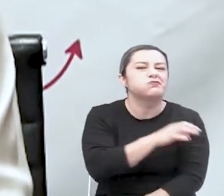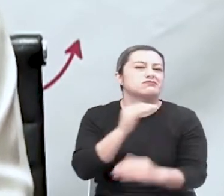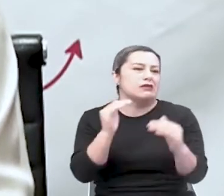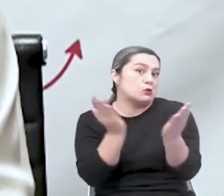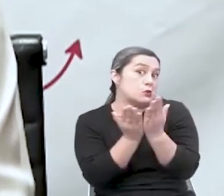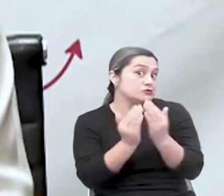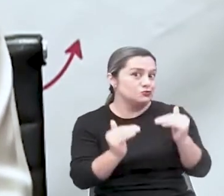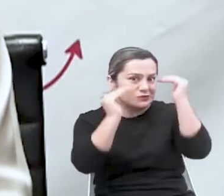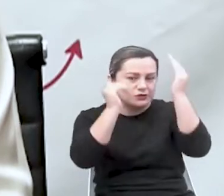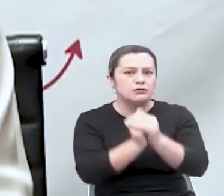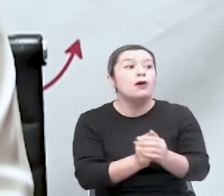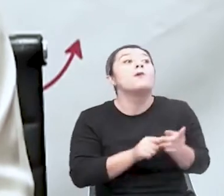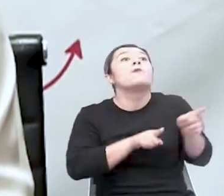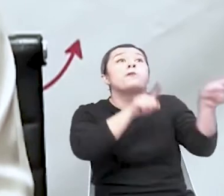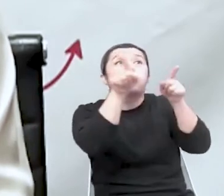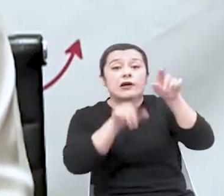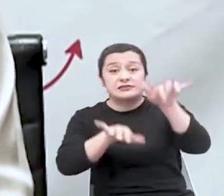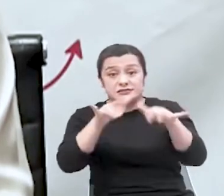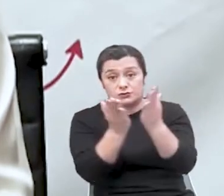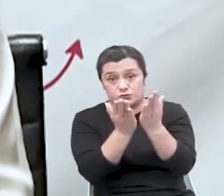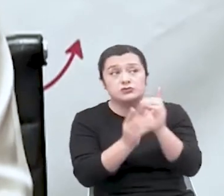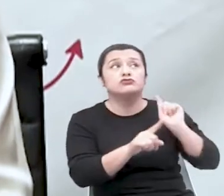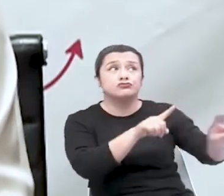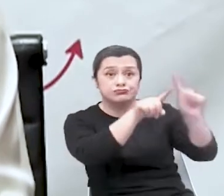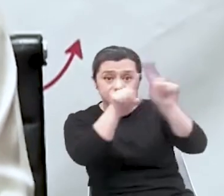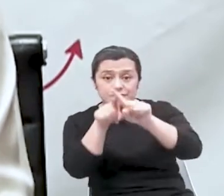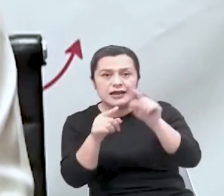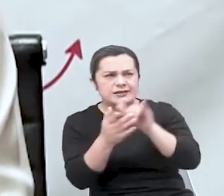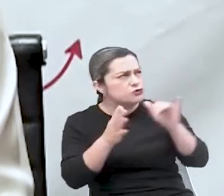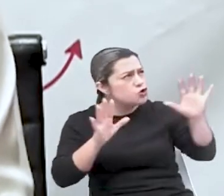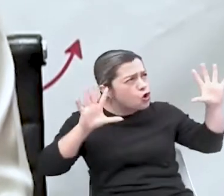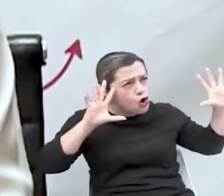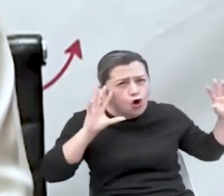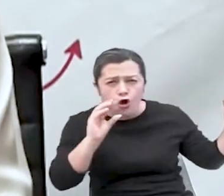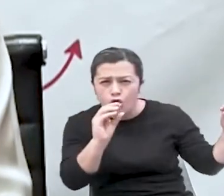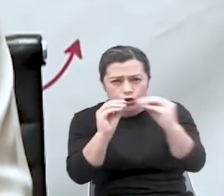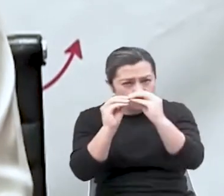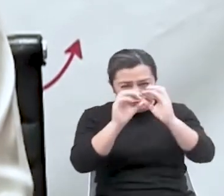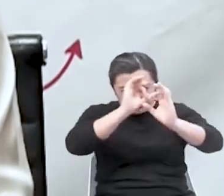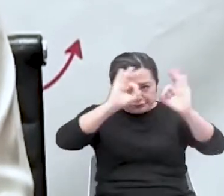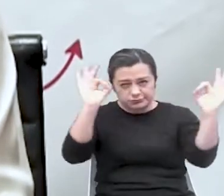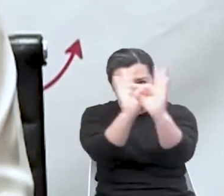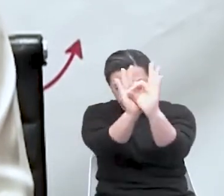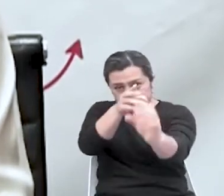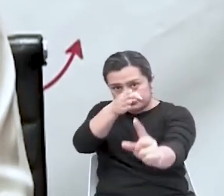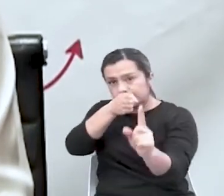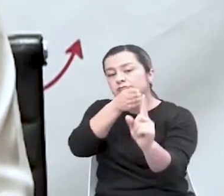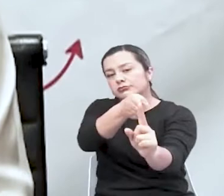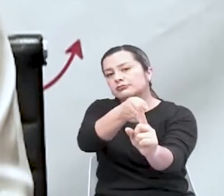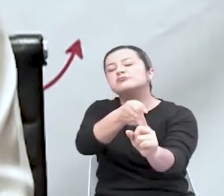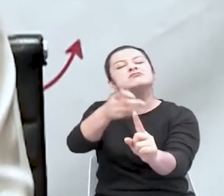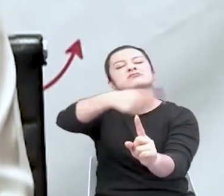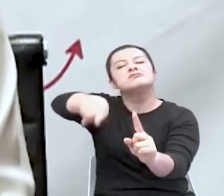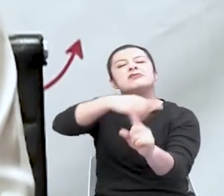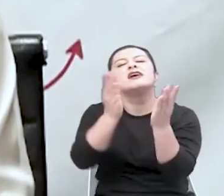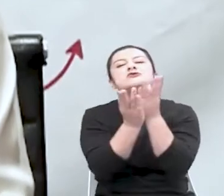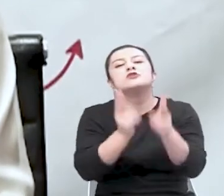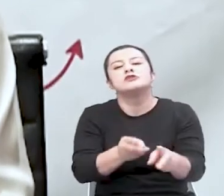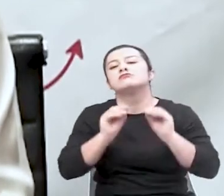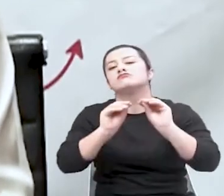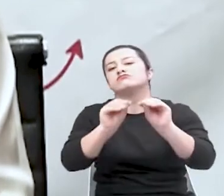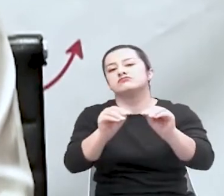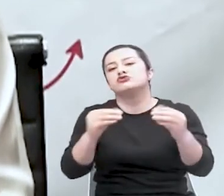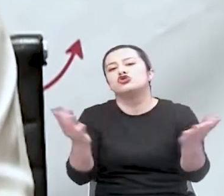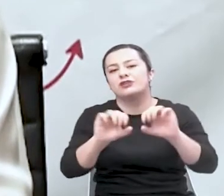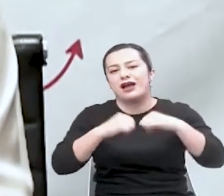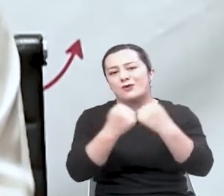secretarías de educación y que todas estas le apuntan a realmente un proceso de aprendizaje de los estudiantes en las aulas